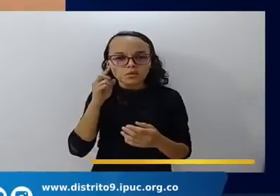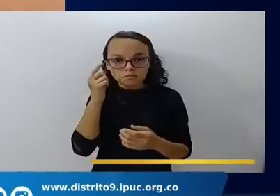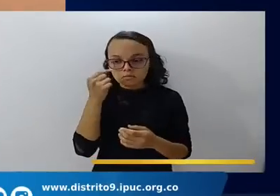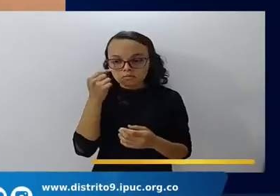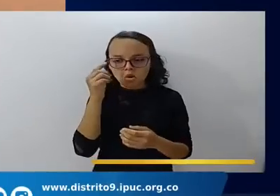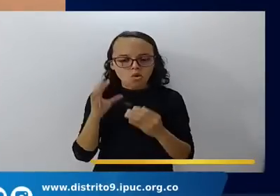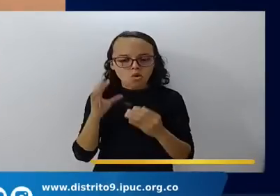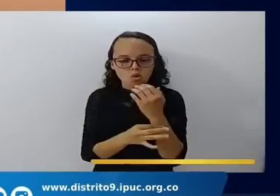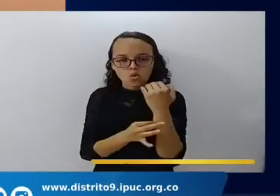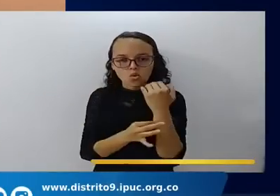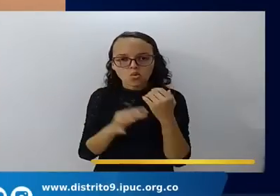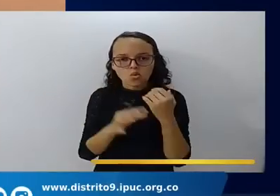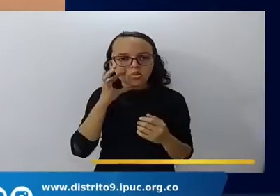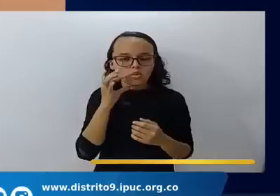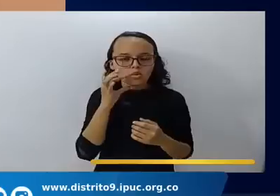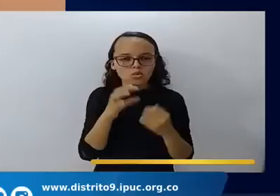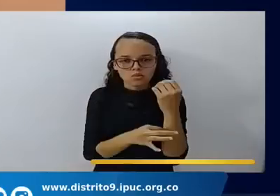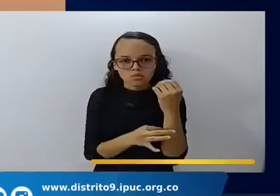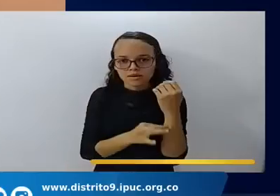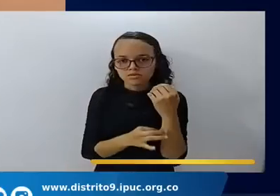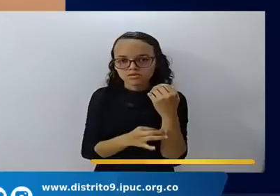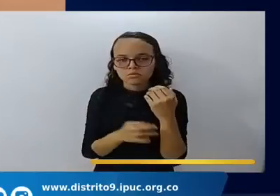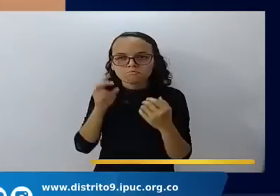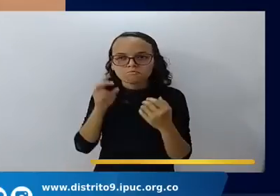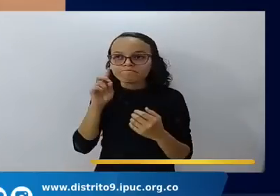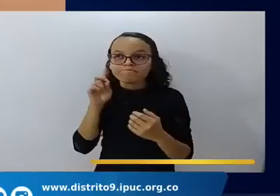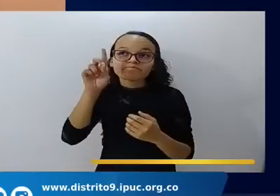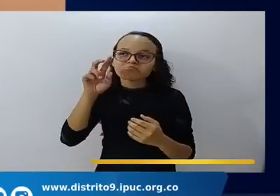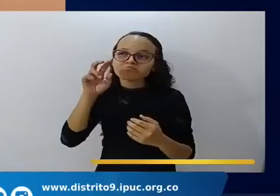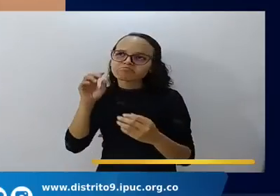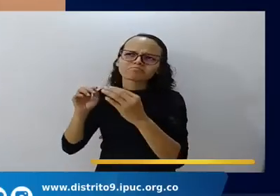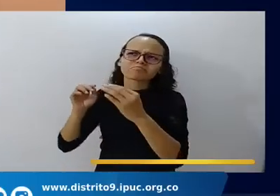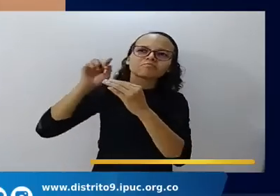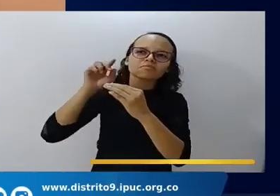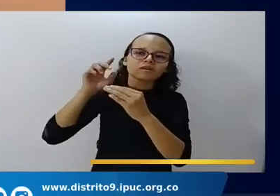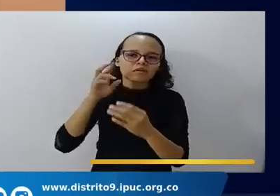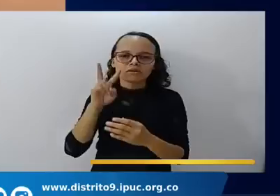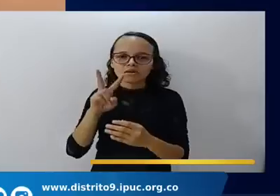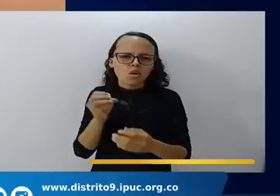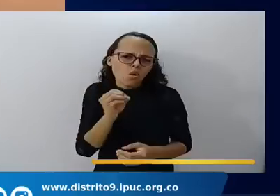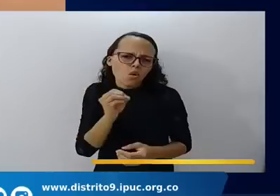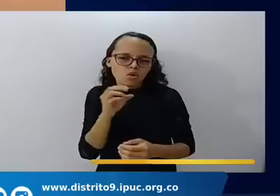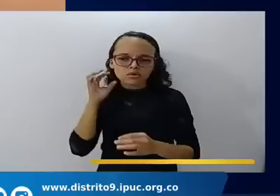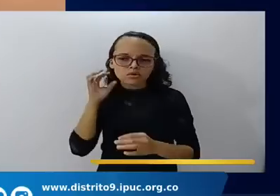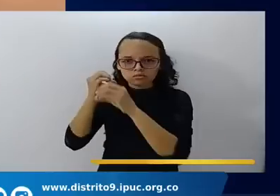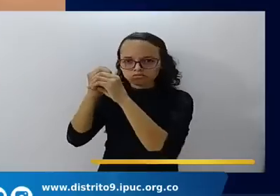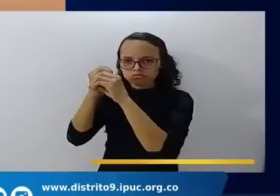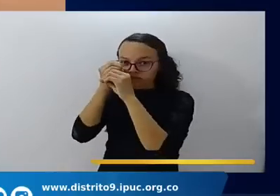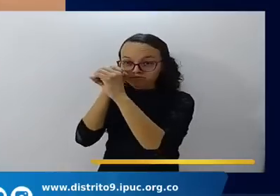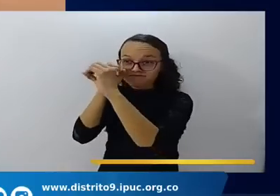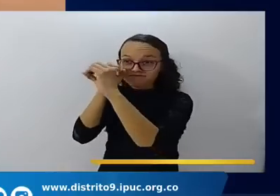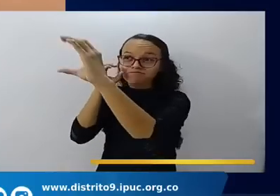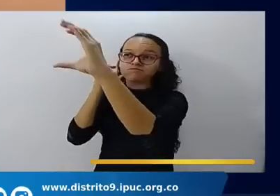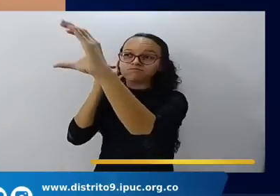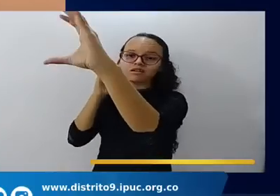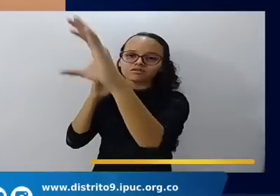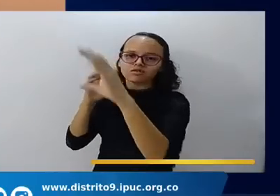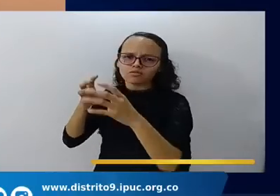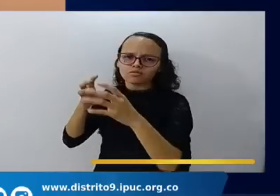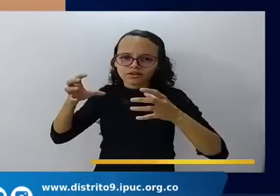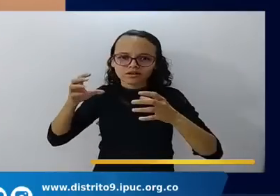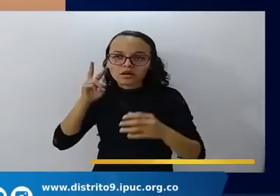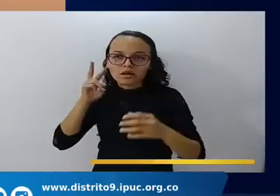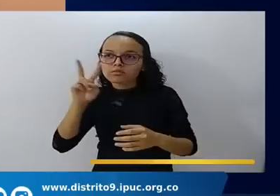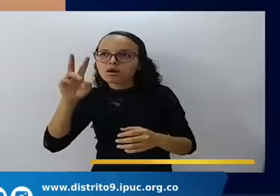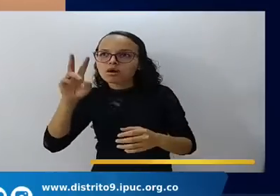jamás podrá alcanzar, ni ningún telescopio que venga después del